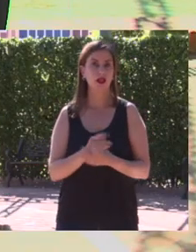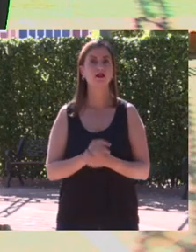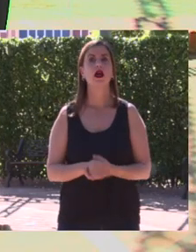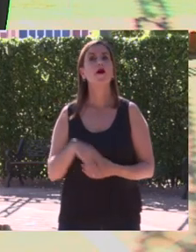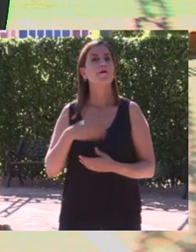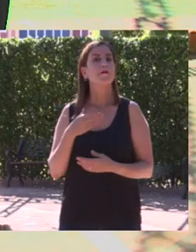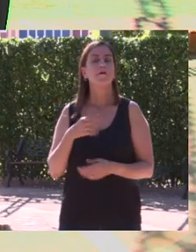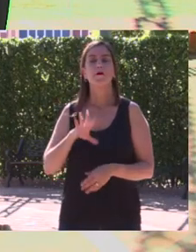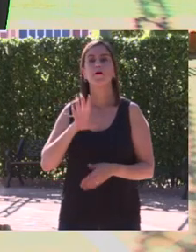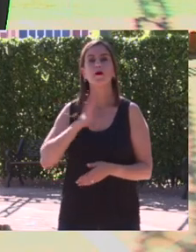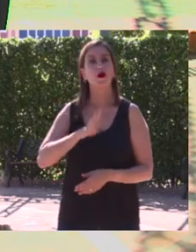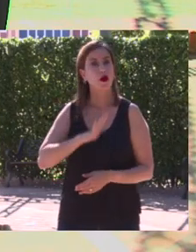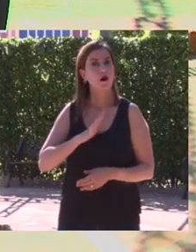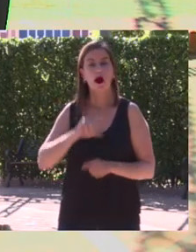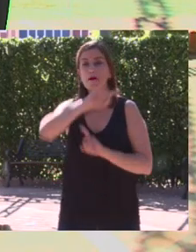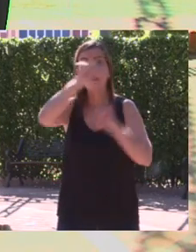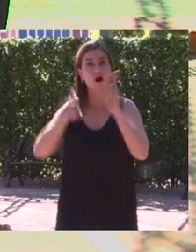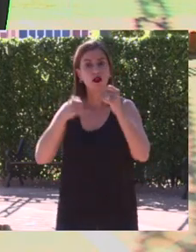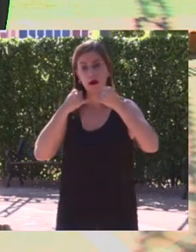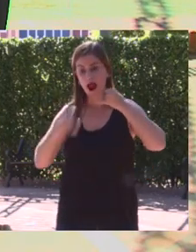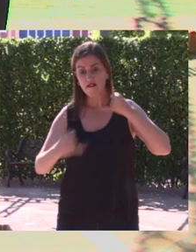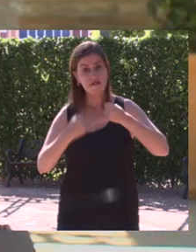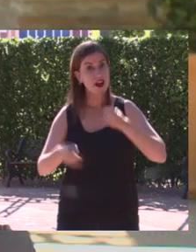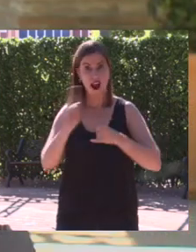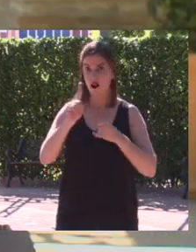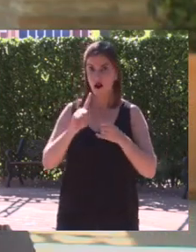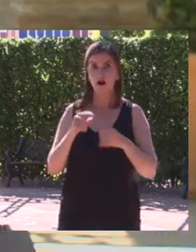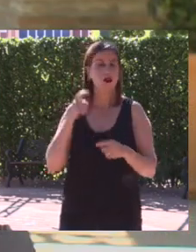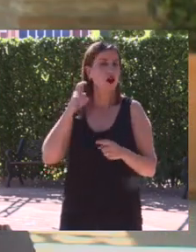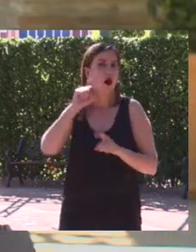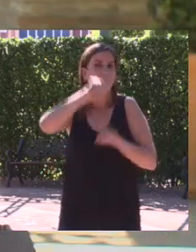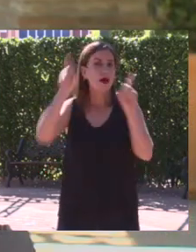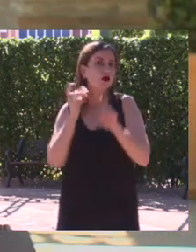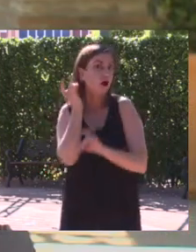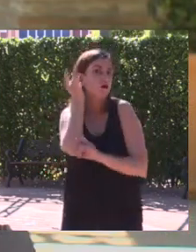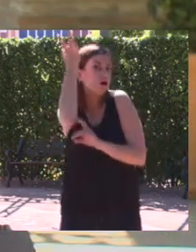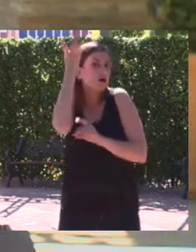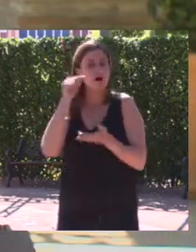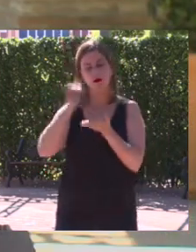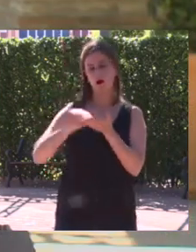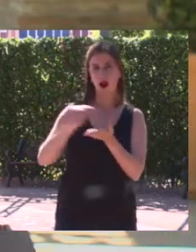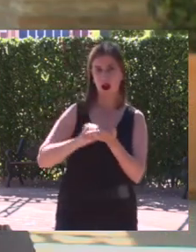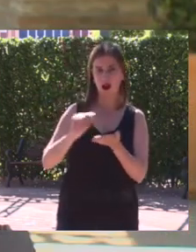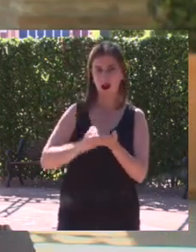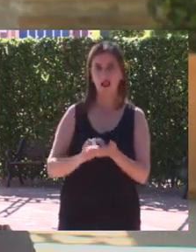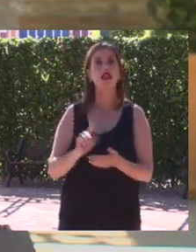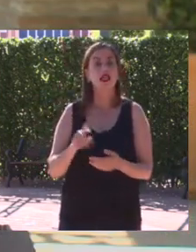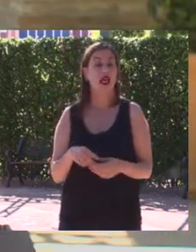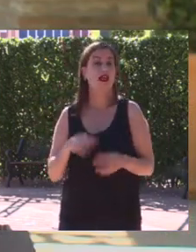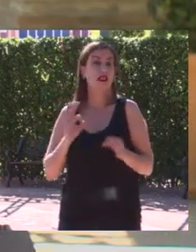no dejen las preguntas para última hora, sino que conforme vayan surgiendo, las vayan escribiendo para que se las podamos